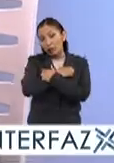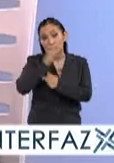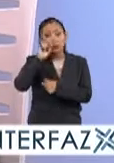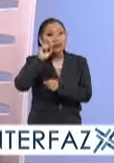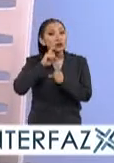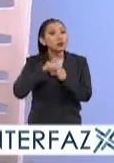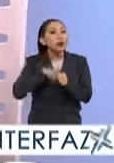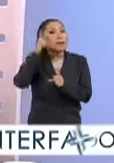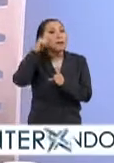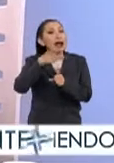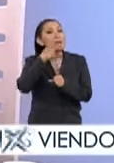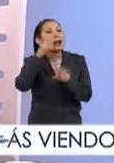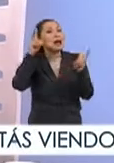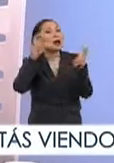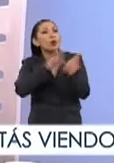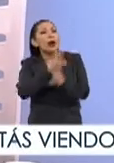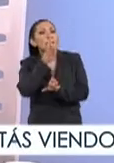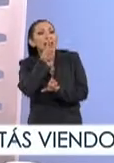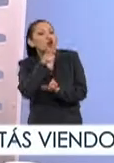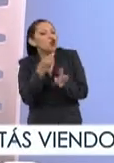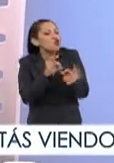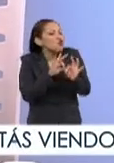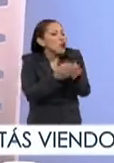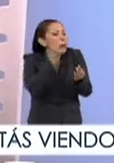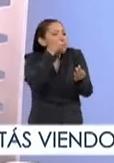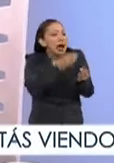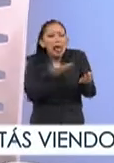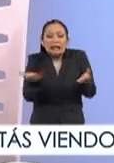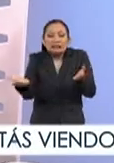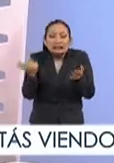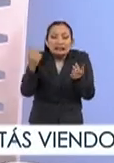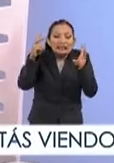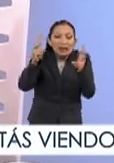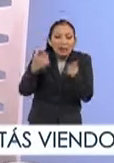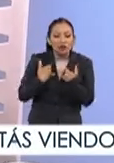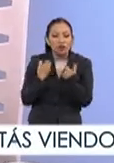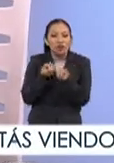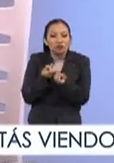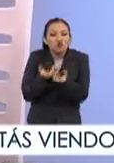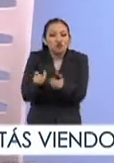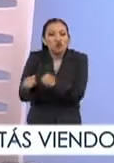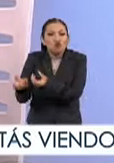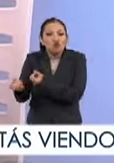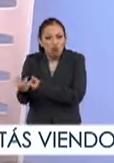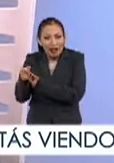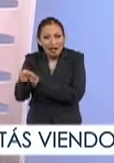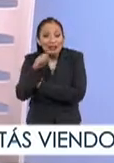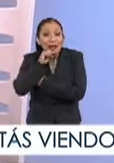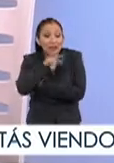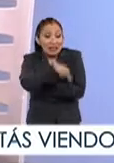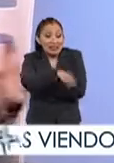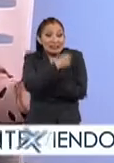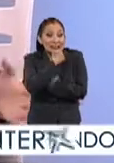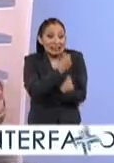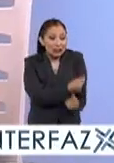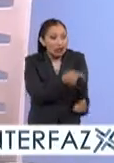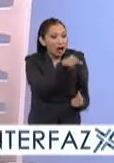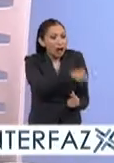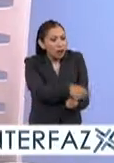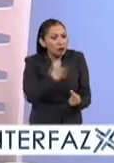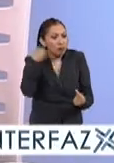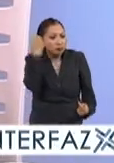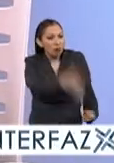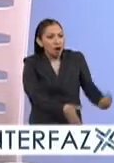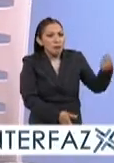sexual para abordar cuál es la mejor forma de acercar estos temas a nuestros jóvenes incluso a nuestros niños ellos están